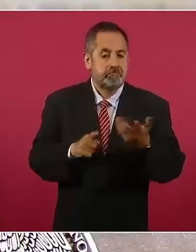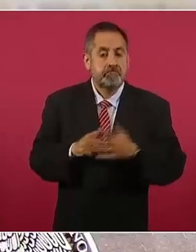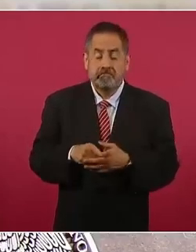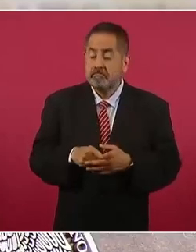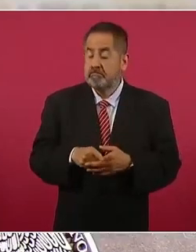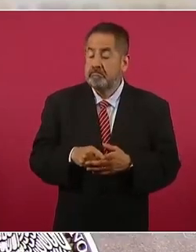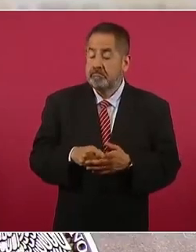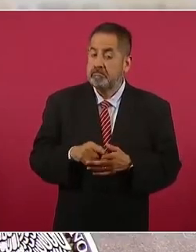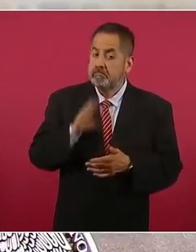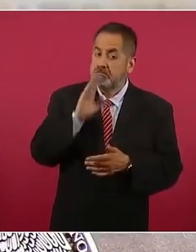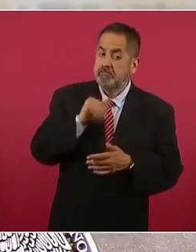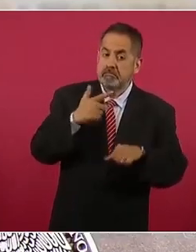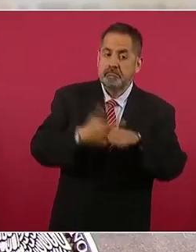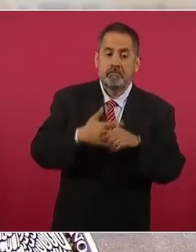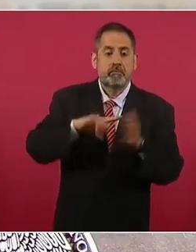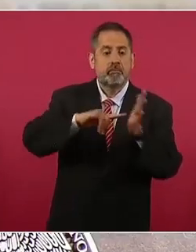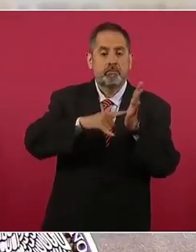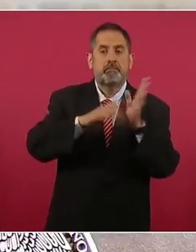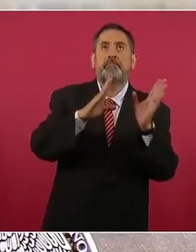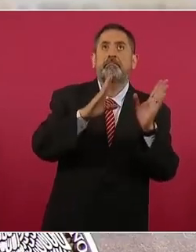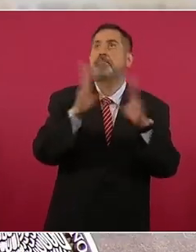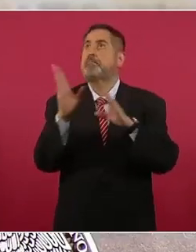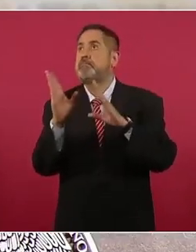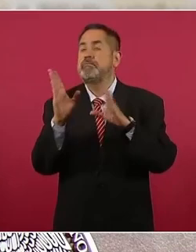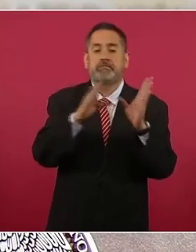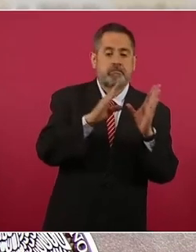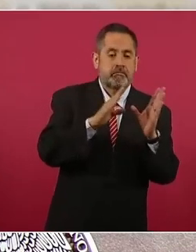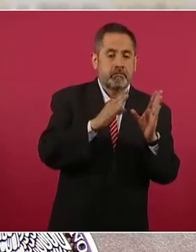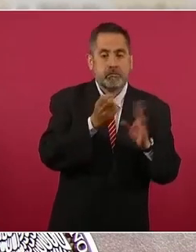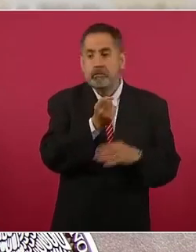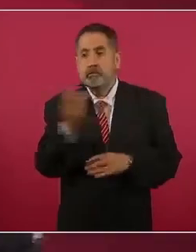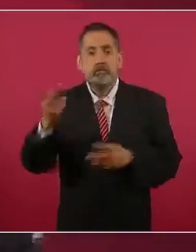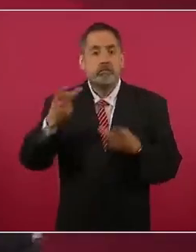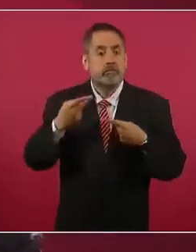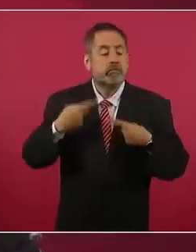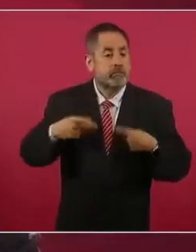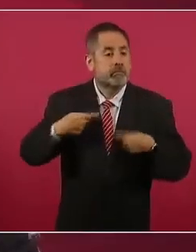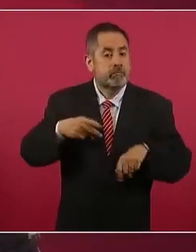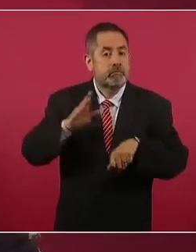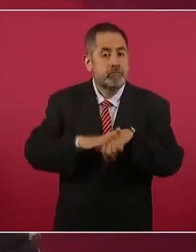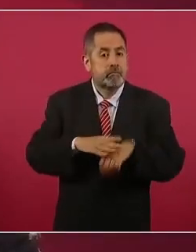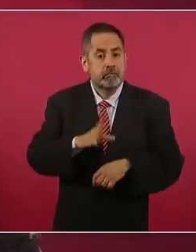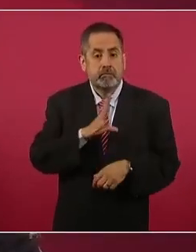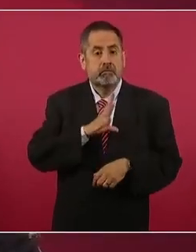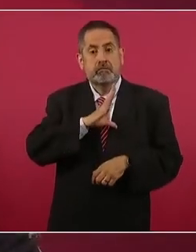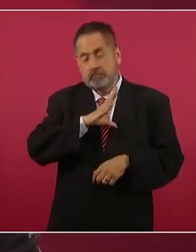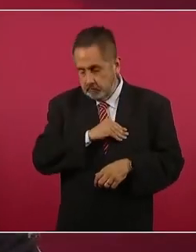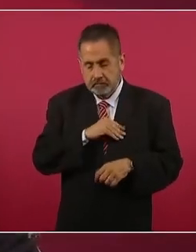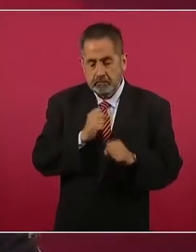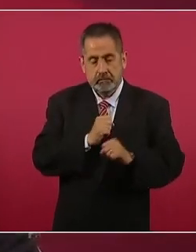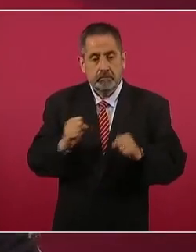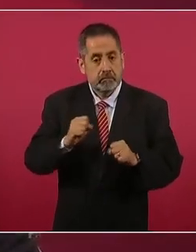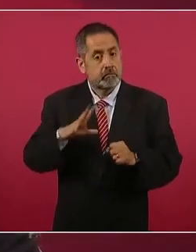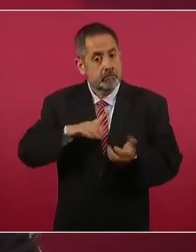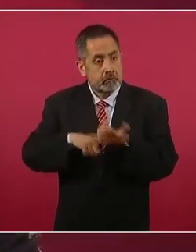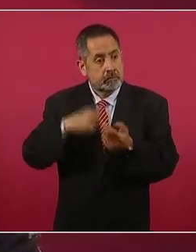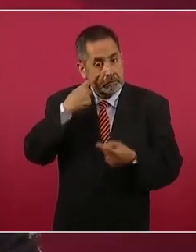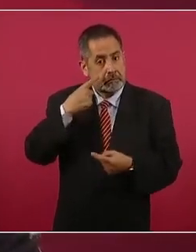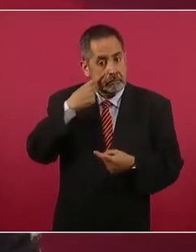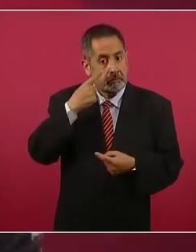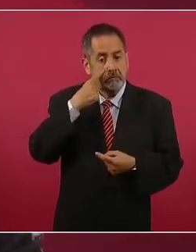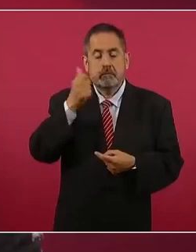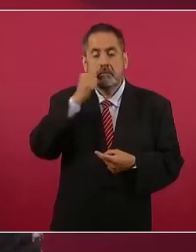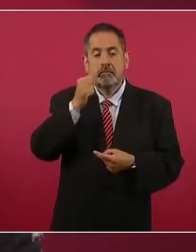asociación entre el horario de verano y el aumento de la ocurrencia de infarto al corazón, especialmente en la primera